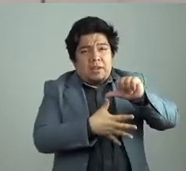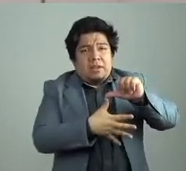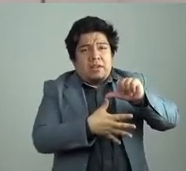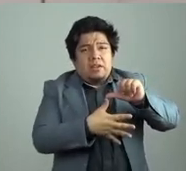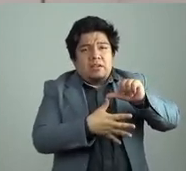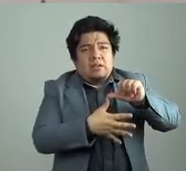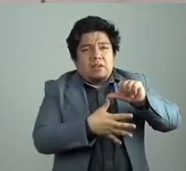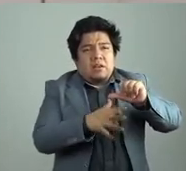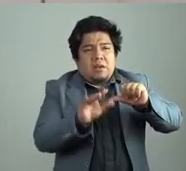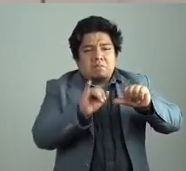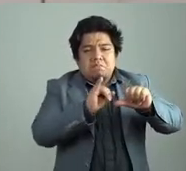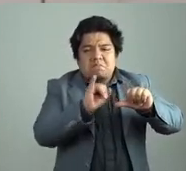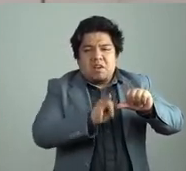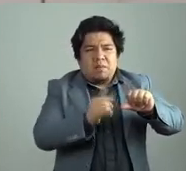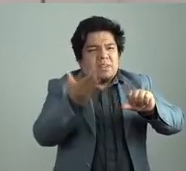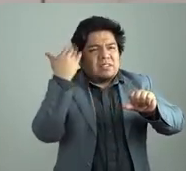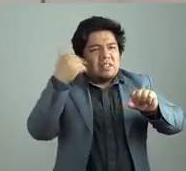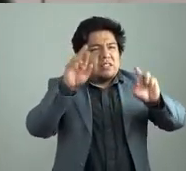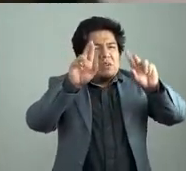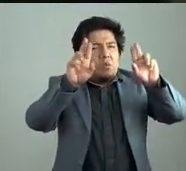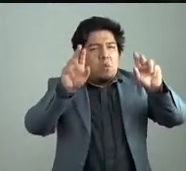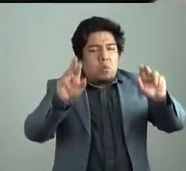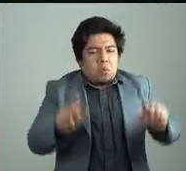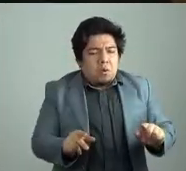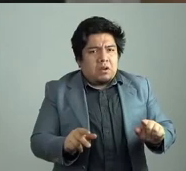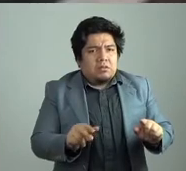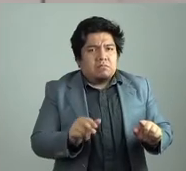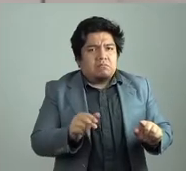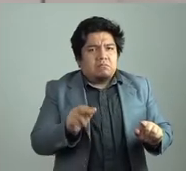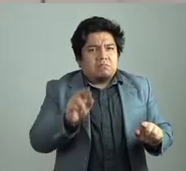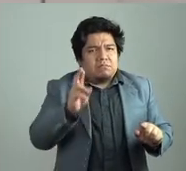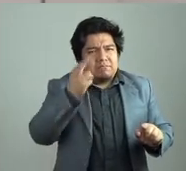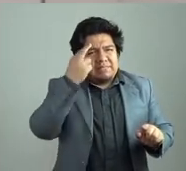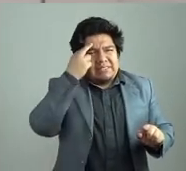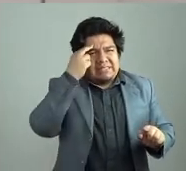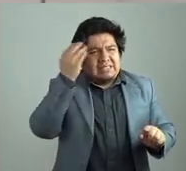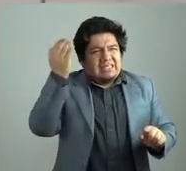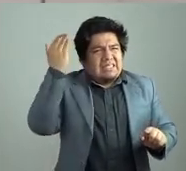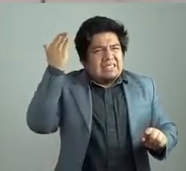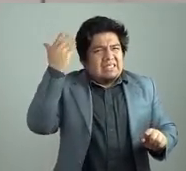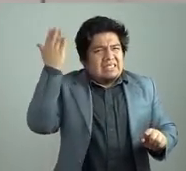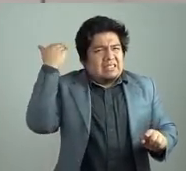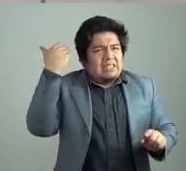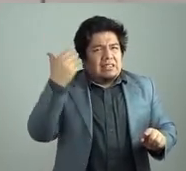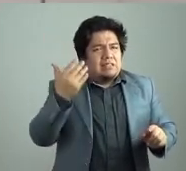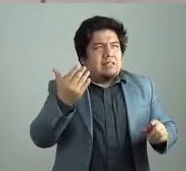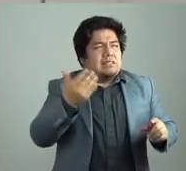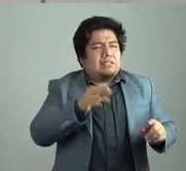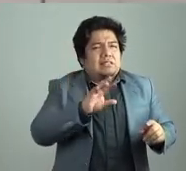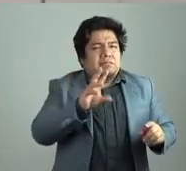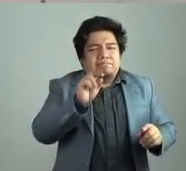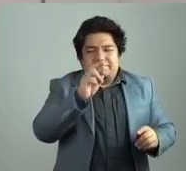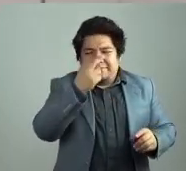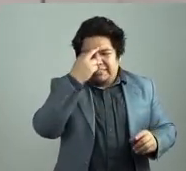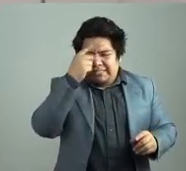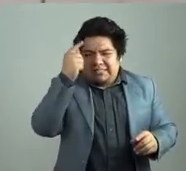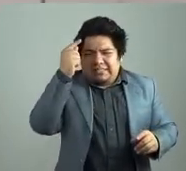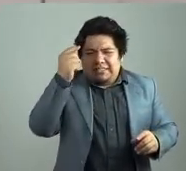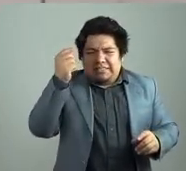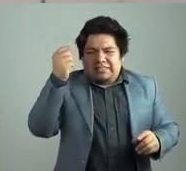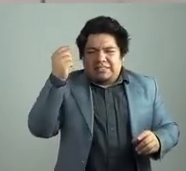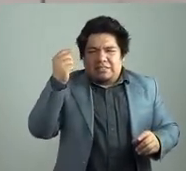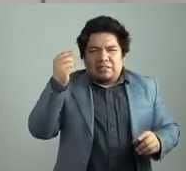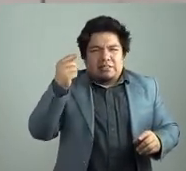destruyó, ¿no? Desde el origen de los tiempos, no sé, porque, pues, el